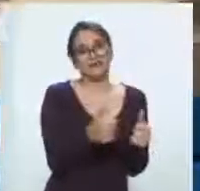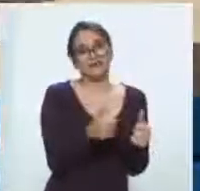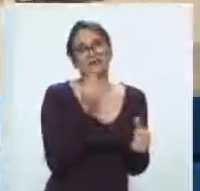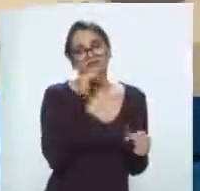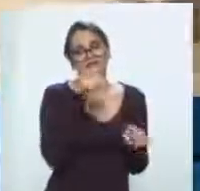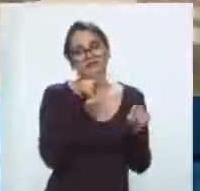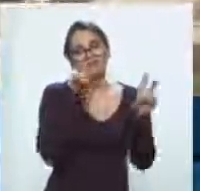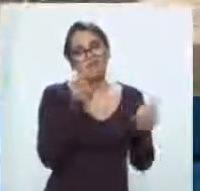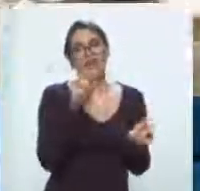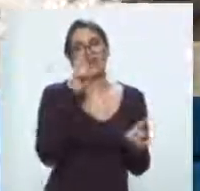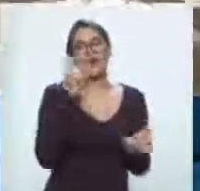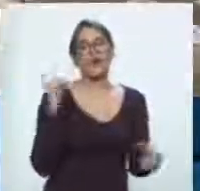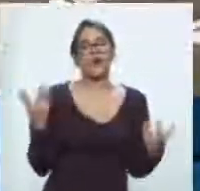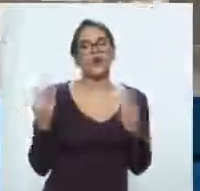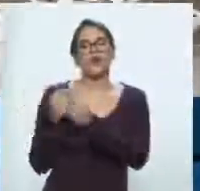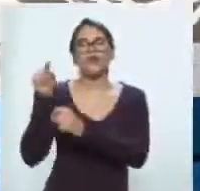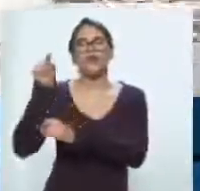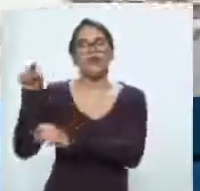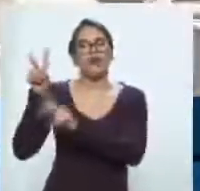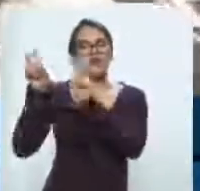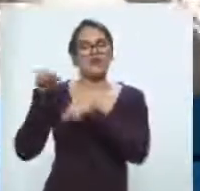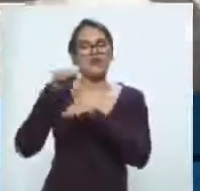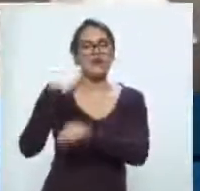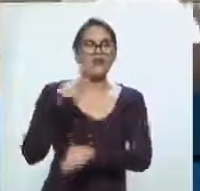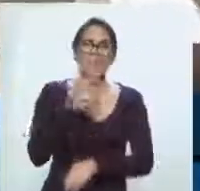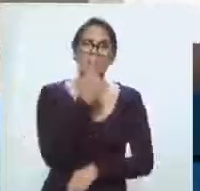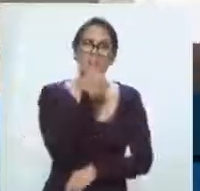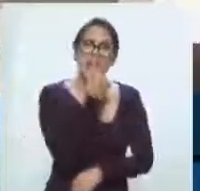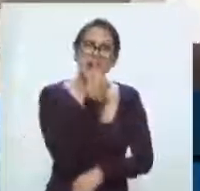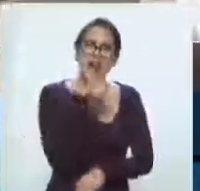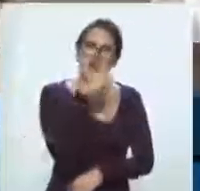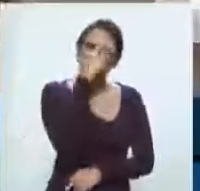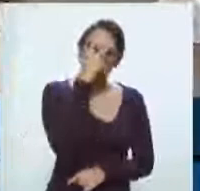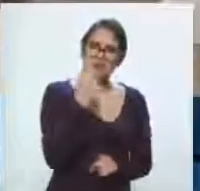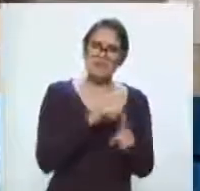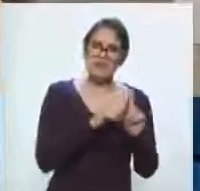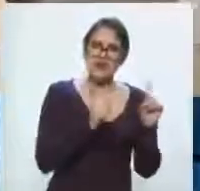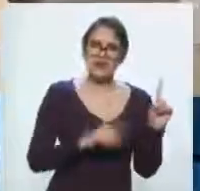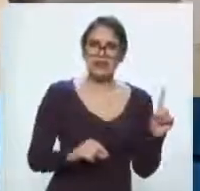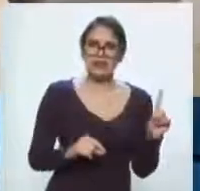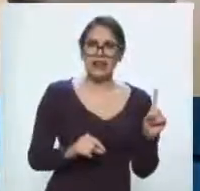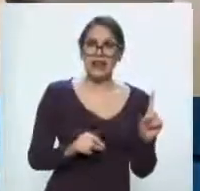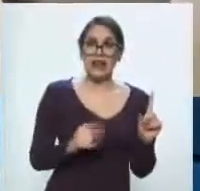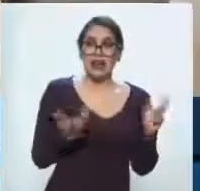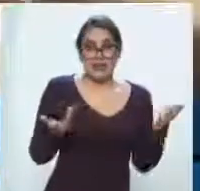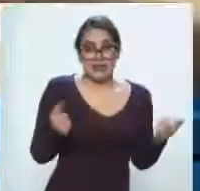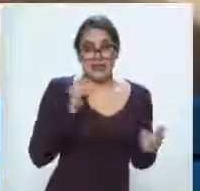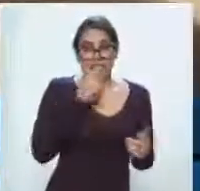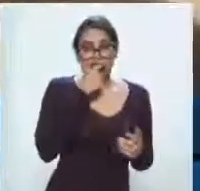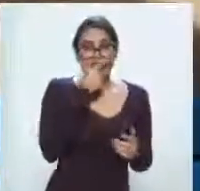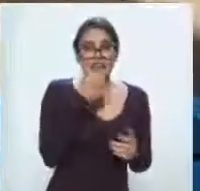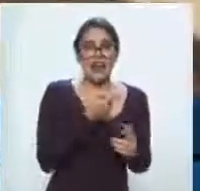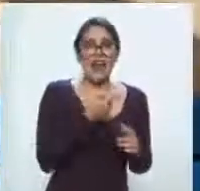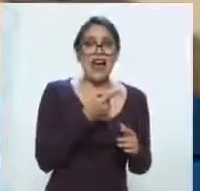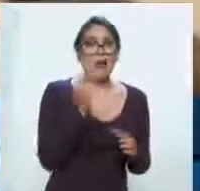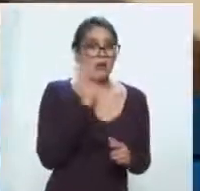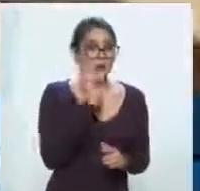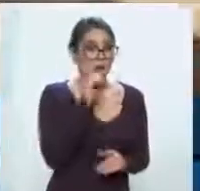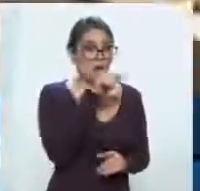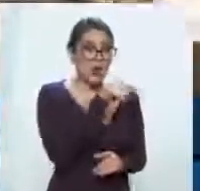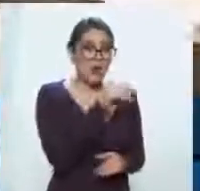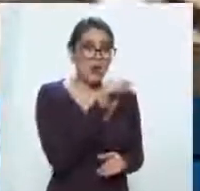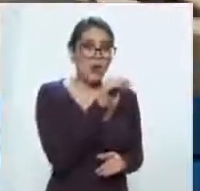ver con las policías, con esta realidad de las policías en México, que si no son, como lo decía en la nota, si no son